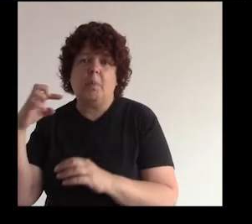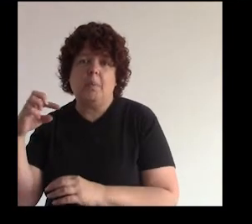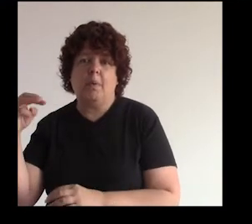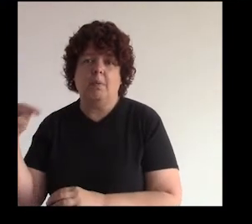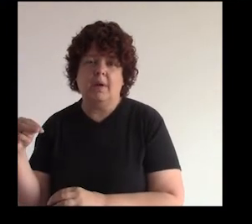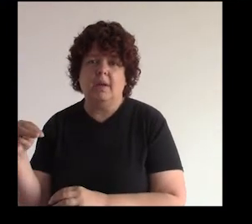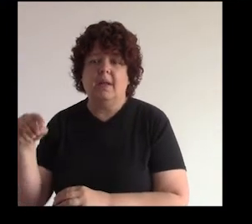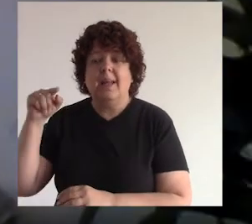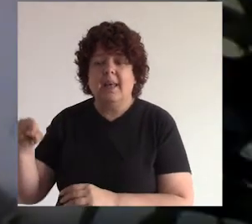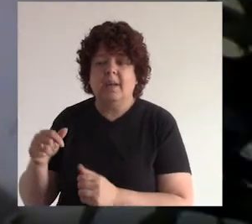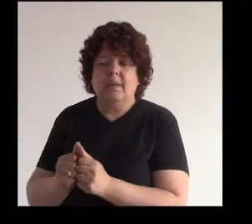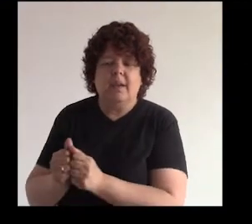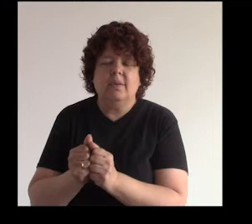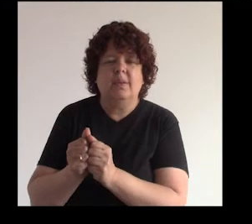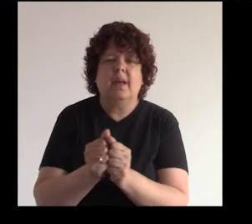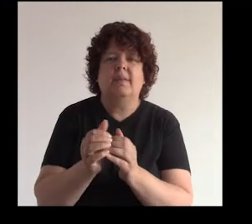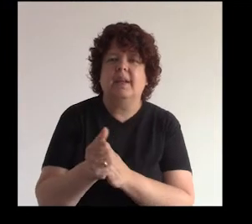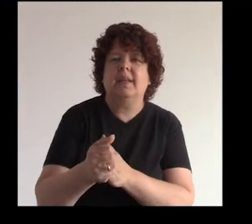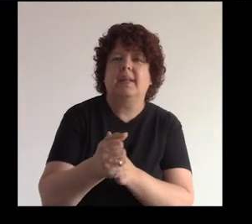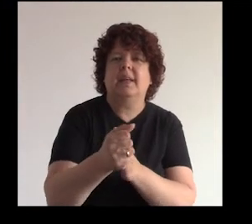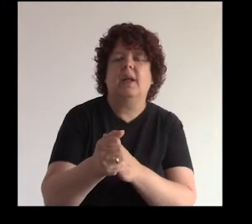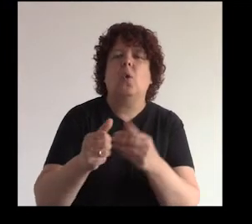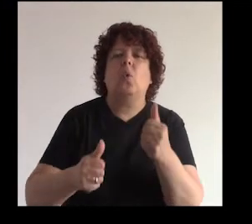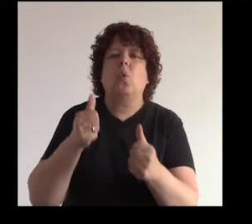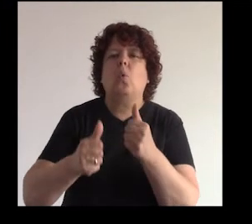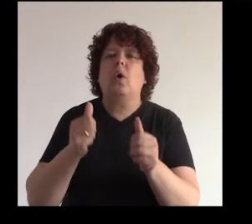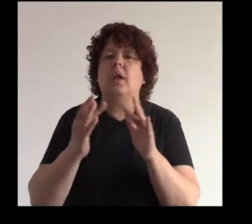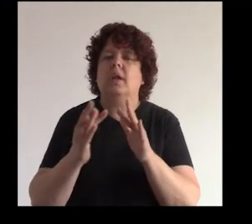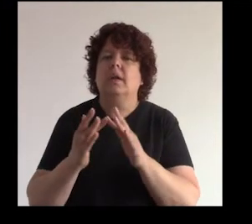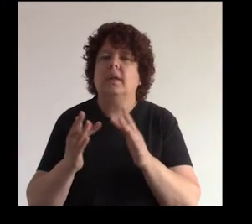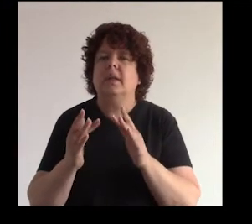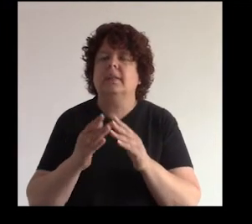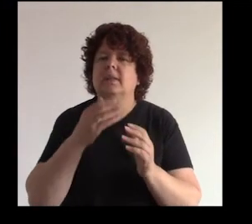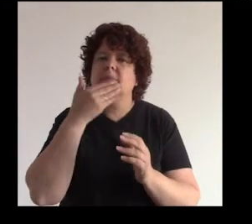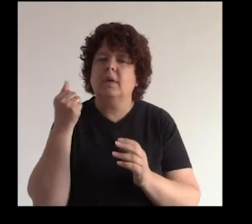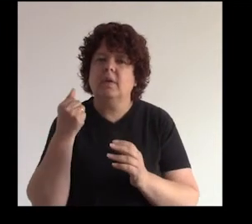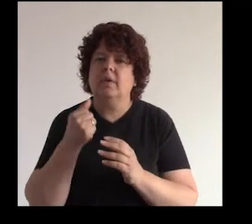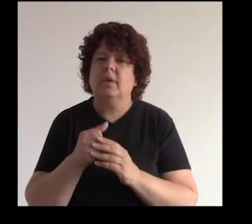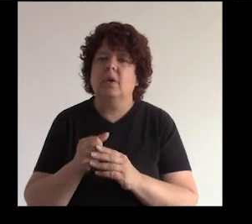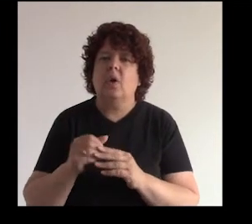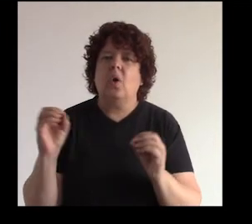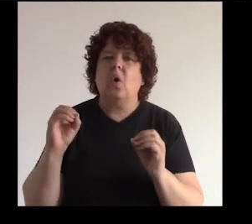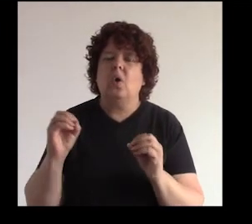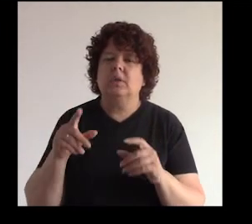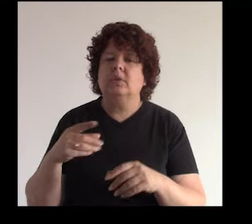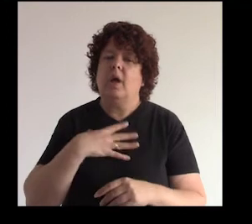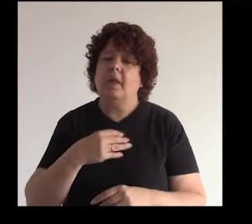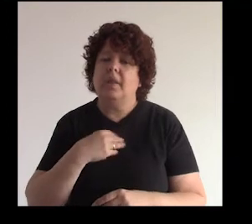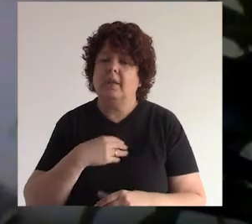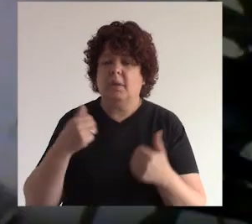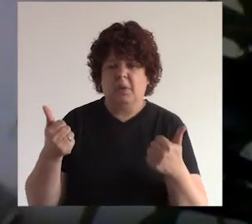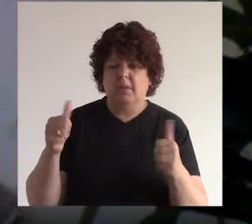¿de acuerdo? tus papás te van a saber orientar y te van a decir qué red puede ser la más adecuada para ti o si estás